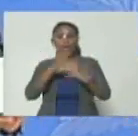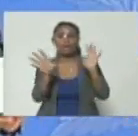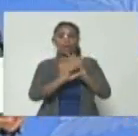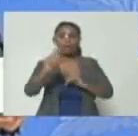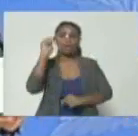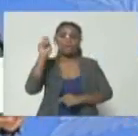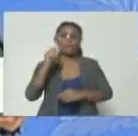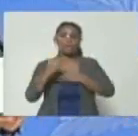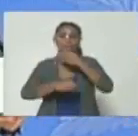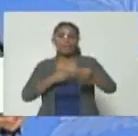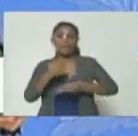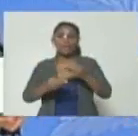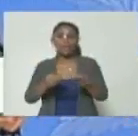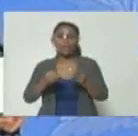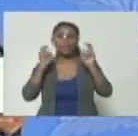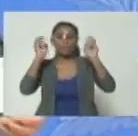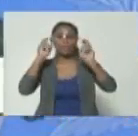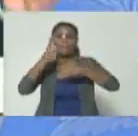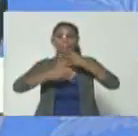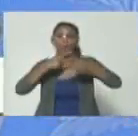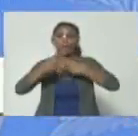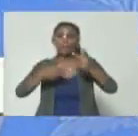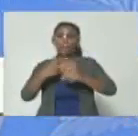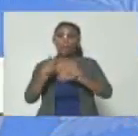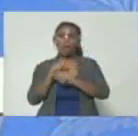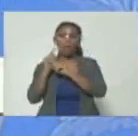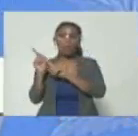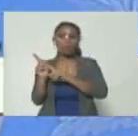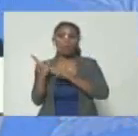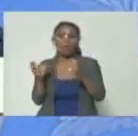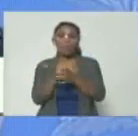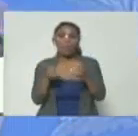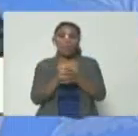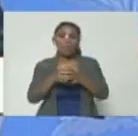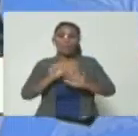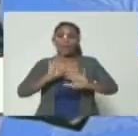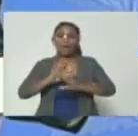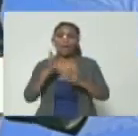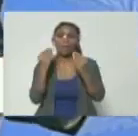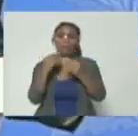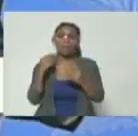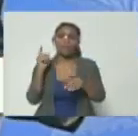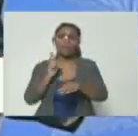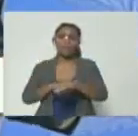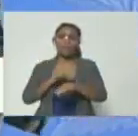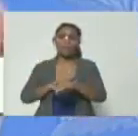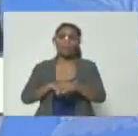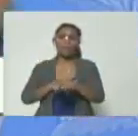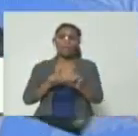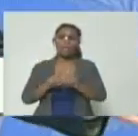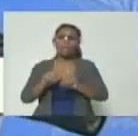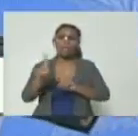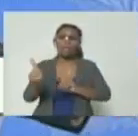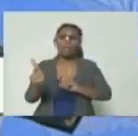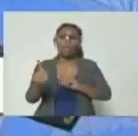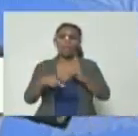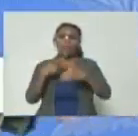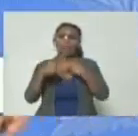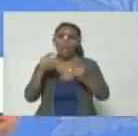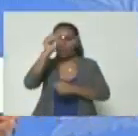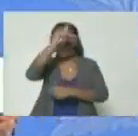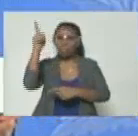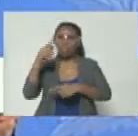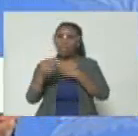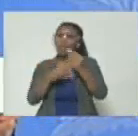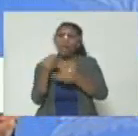se dirimen los asuntos políticos pero hay otro sector que ya tiene mucho tiempo alejado de la política ¿hace cuánto que Leopoldo López no